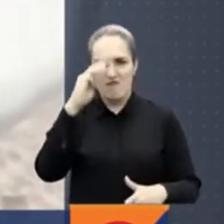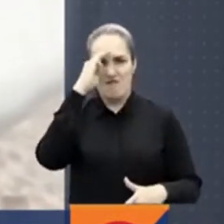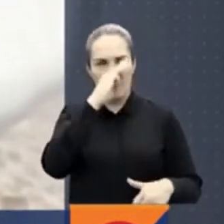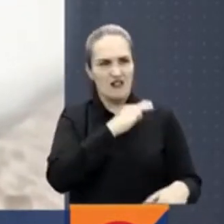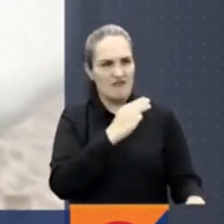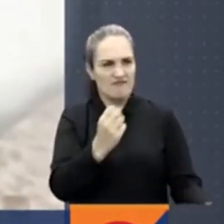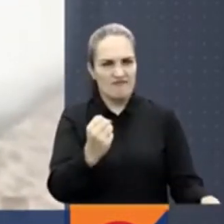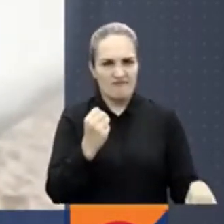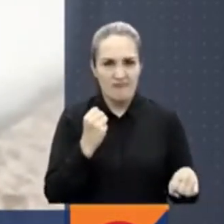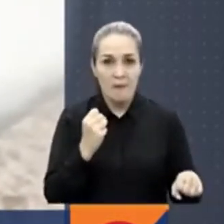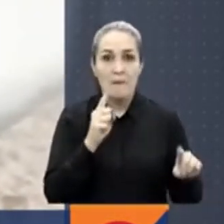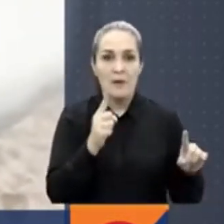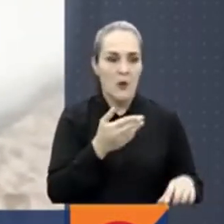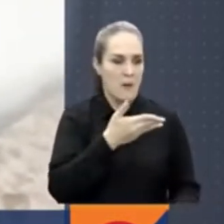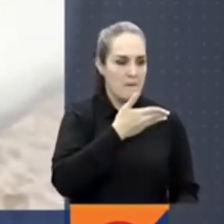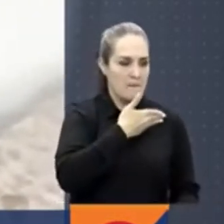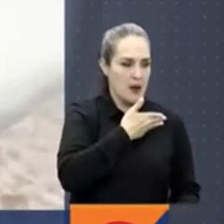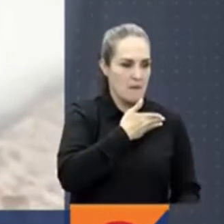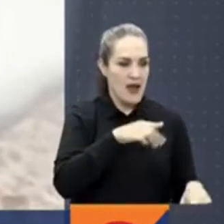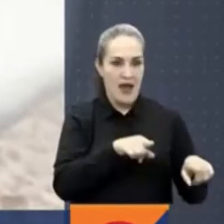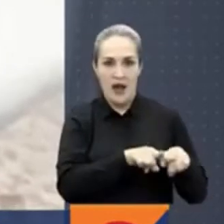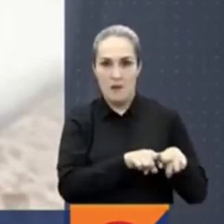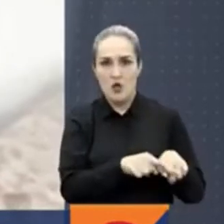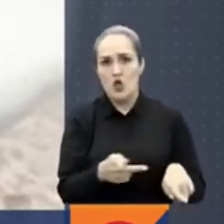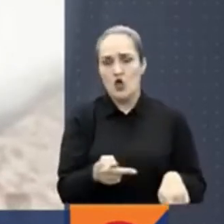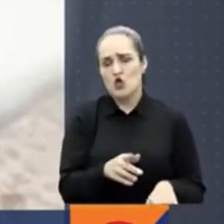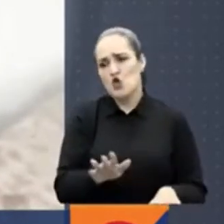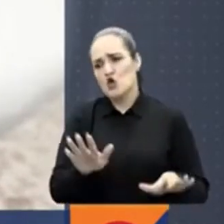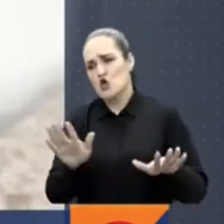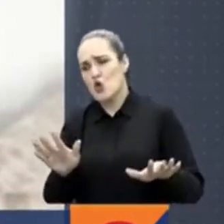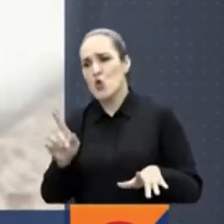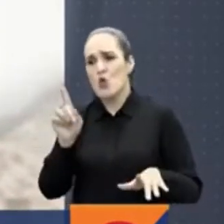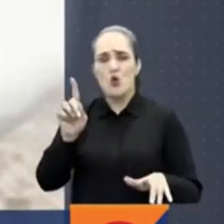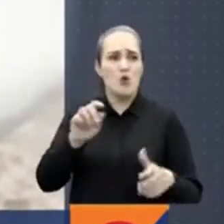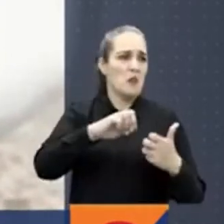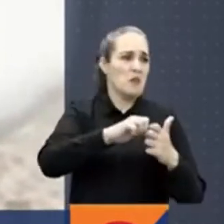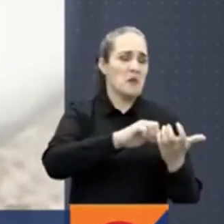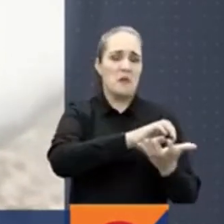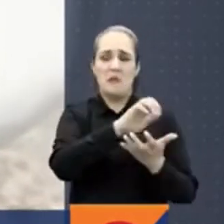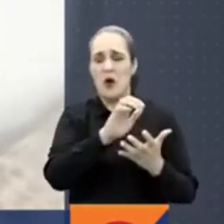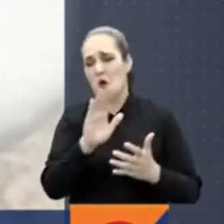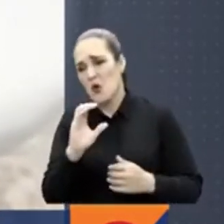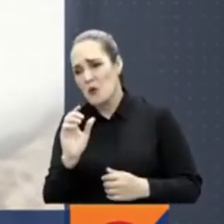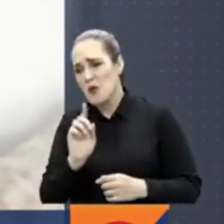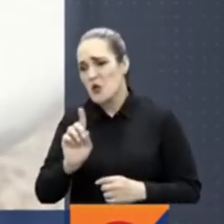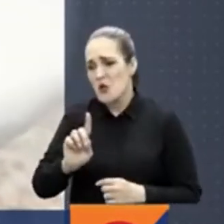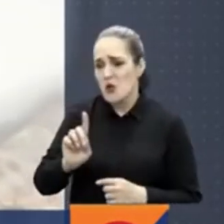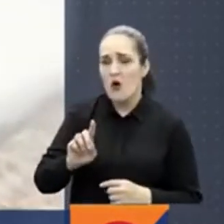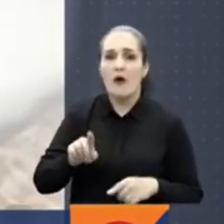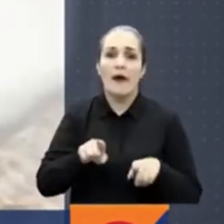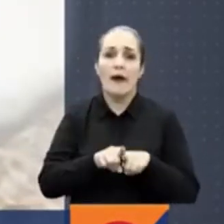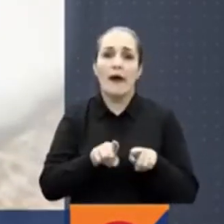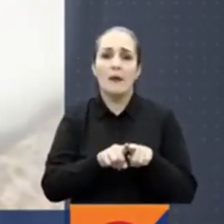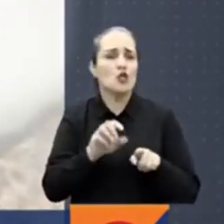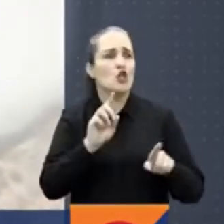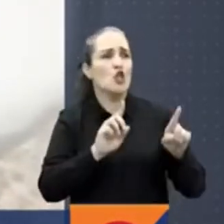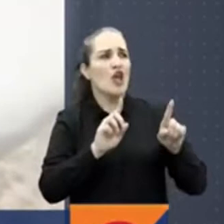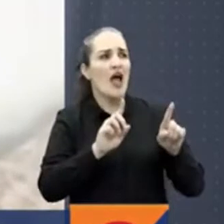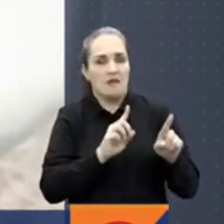pero mi mamá y mi hermana lo persuadieron por la situación de orden público que estaba viviendo Colombia y mire a dónde fue a parar.